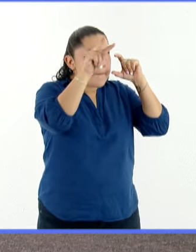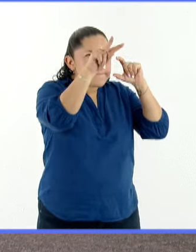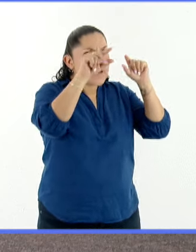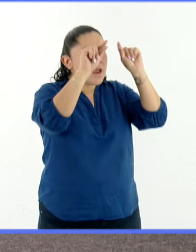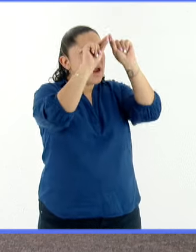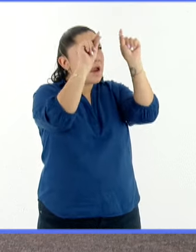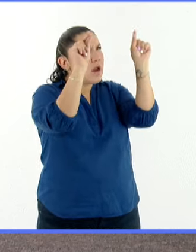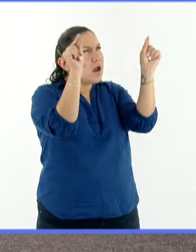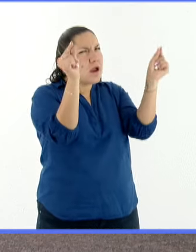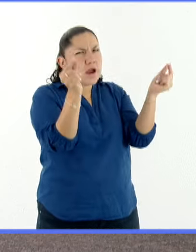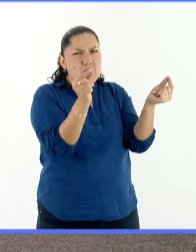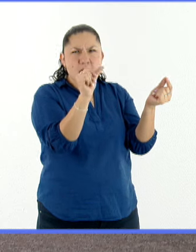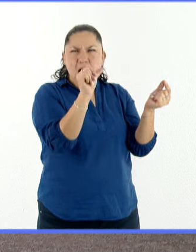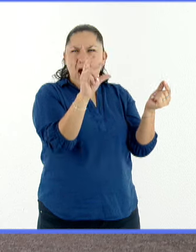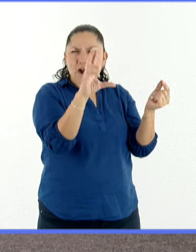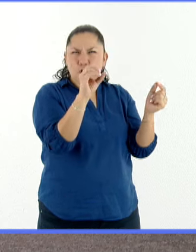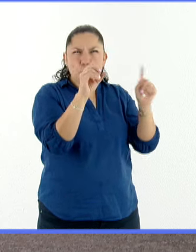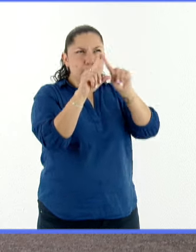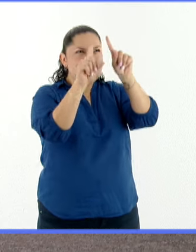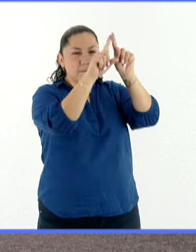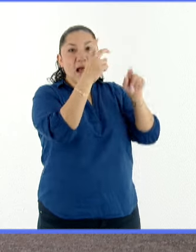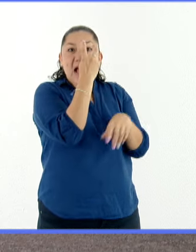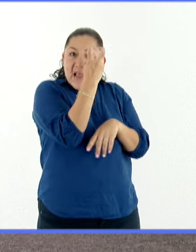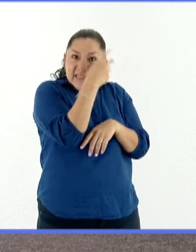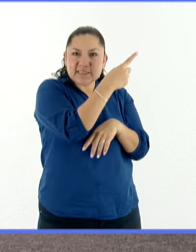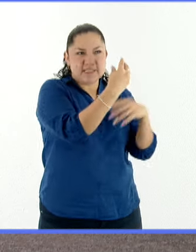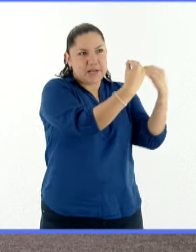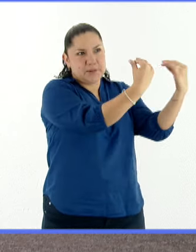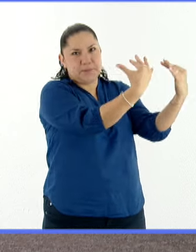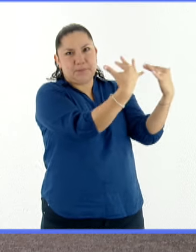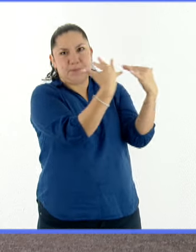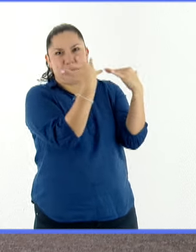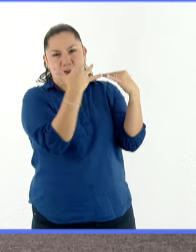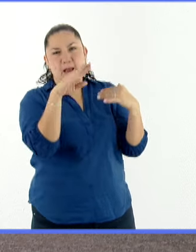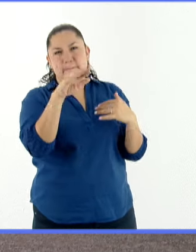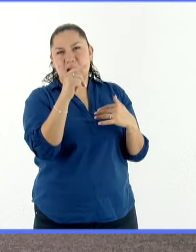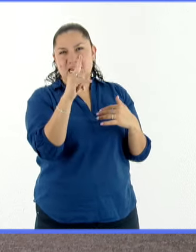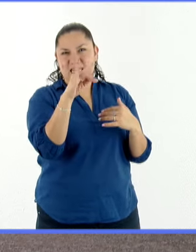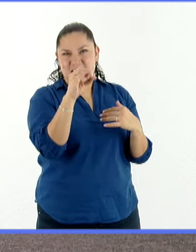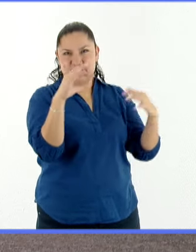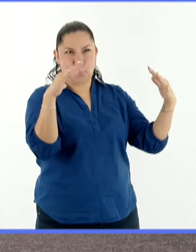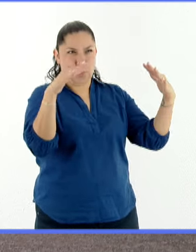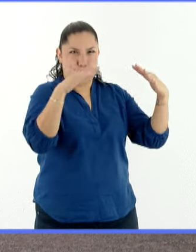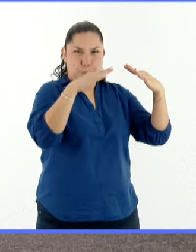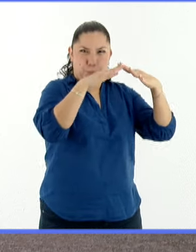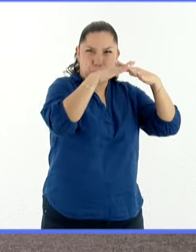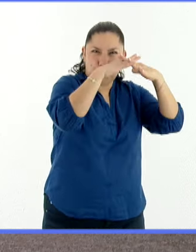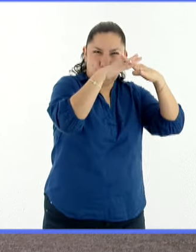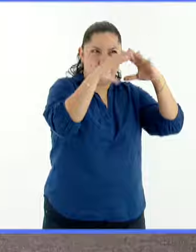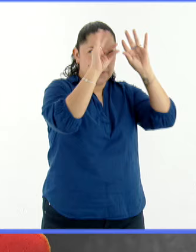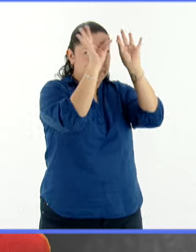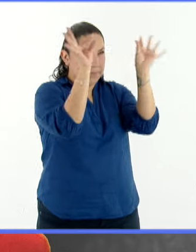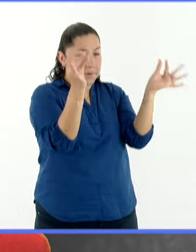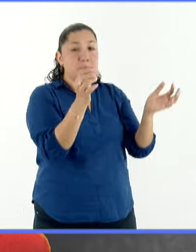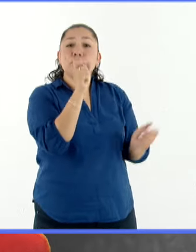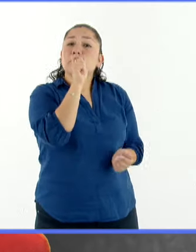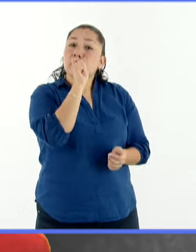siguiendo este campo magnético. El otro interés es que estas explosiones que se dan